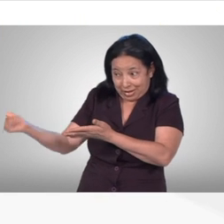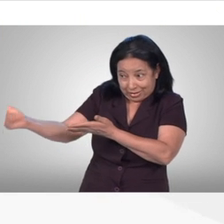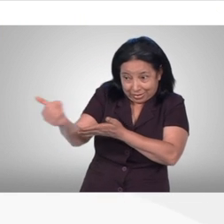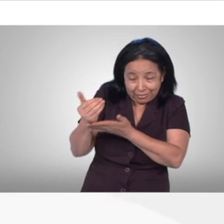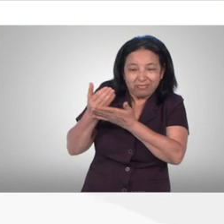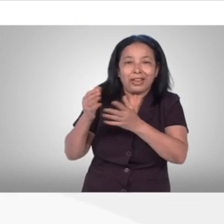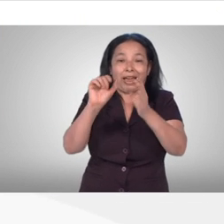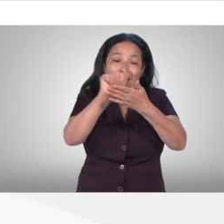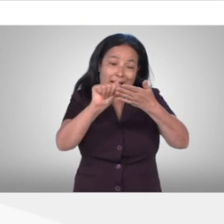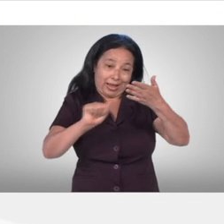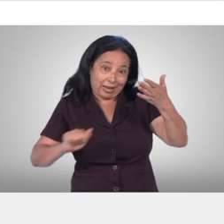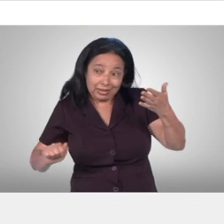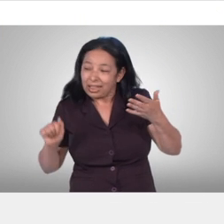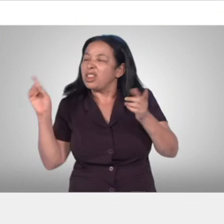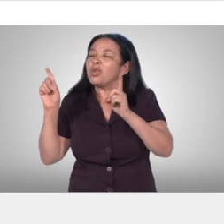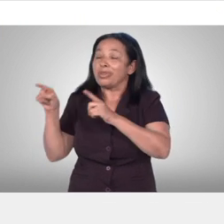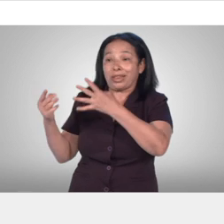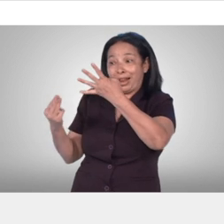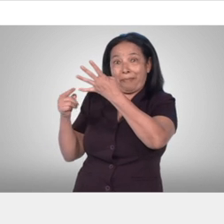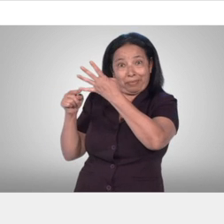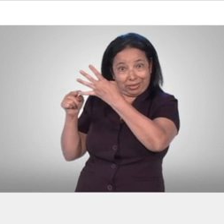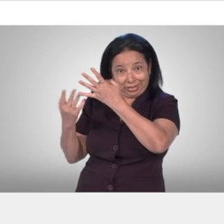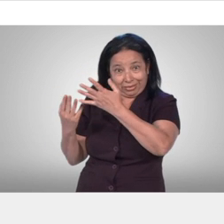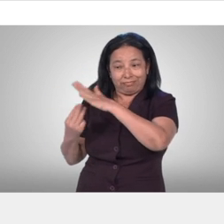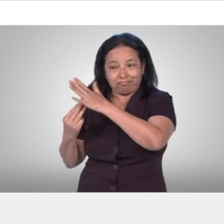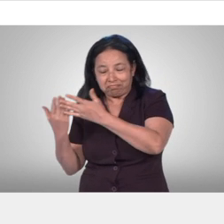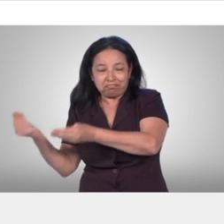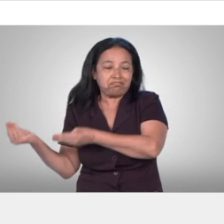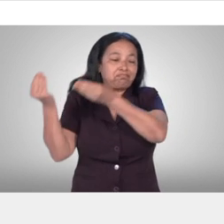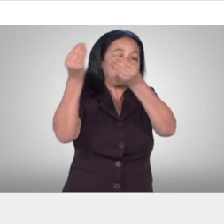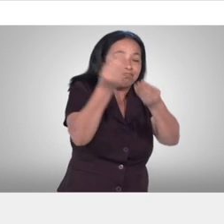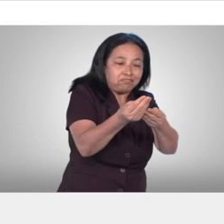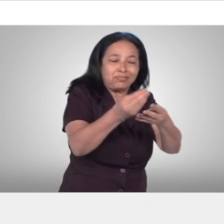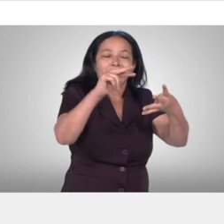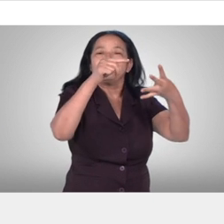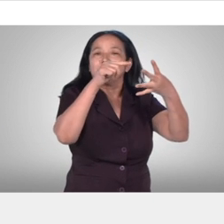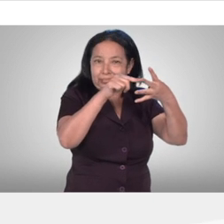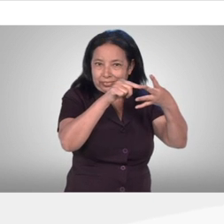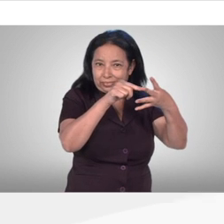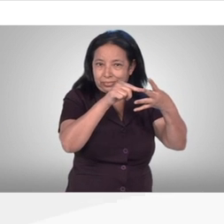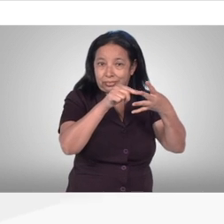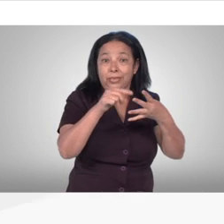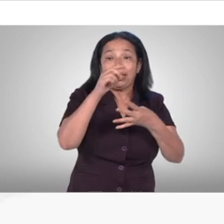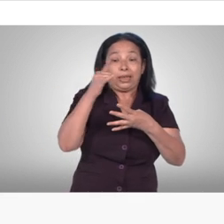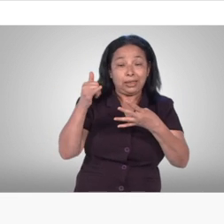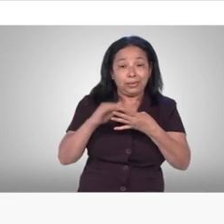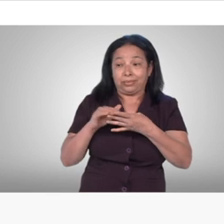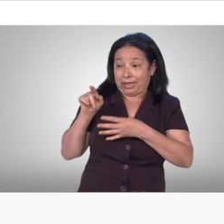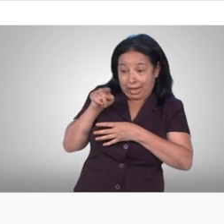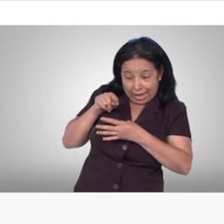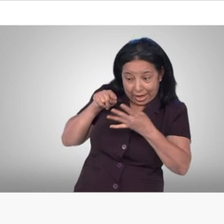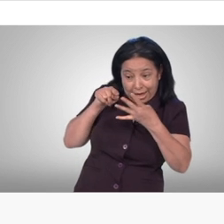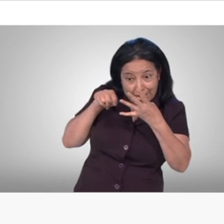forma, recibe actas de cierre originales de las mesas electorales receptoras junto al material electoral y la traslada a la Junta